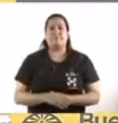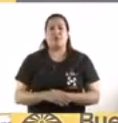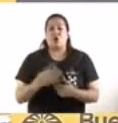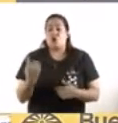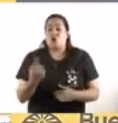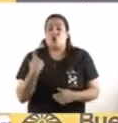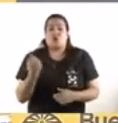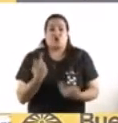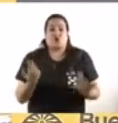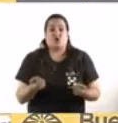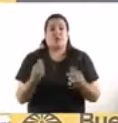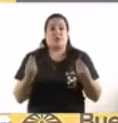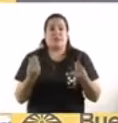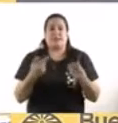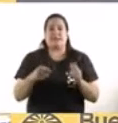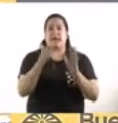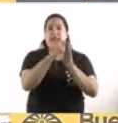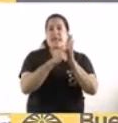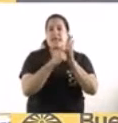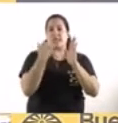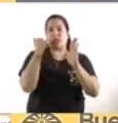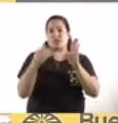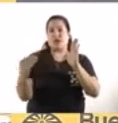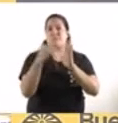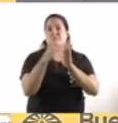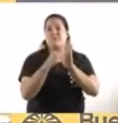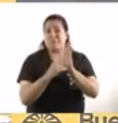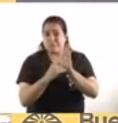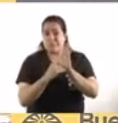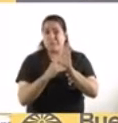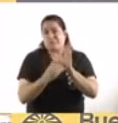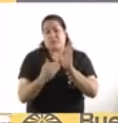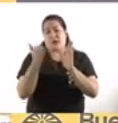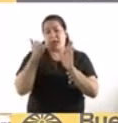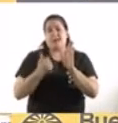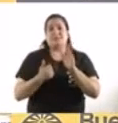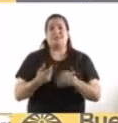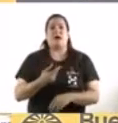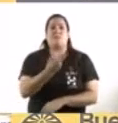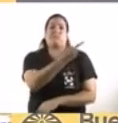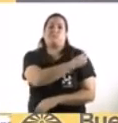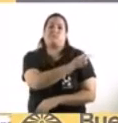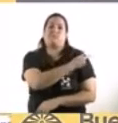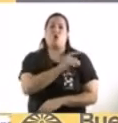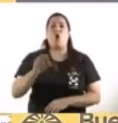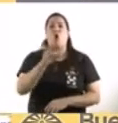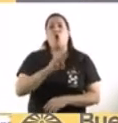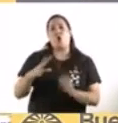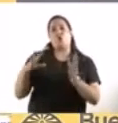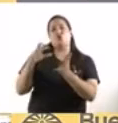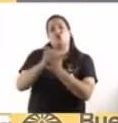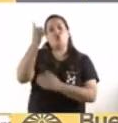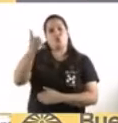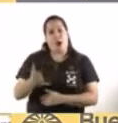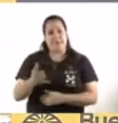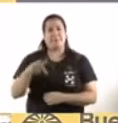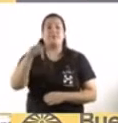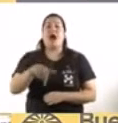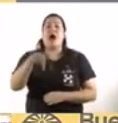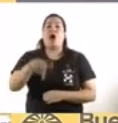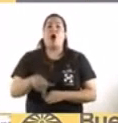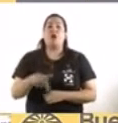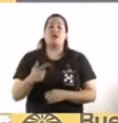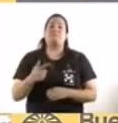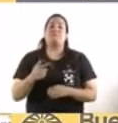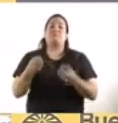ya fueron vacunadas o tienen su turno asignado. y repito, vamos a empezar ahora con el empadronamiento a los